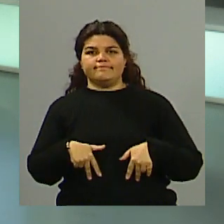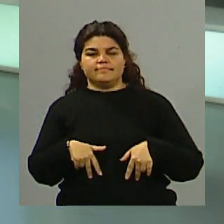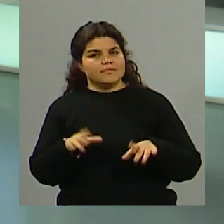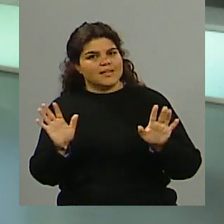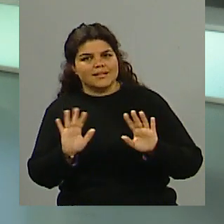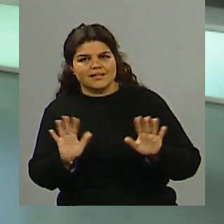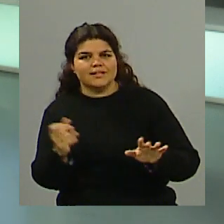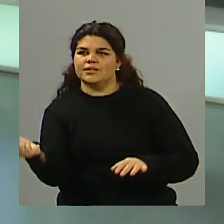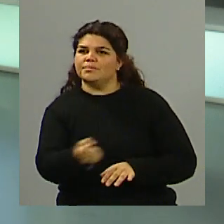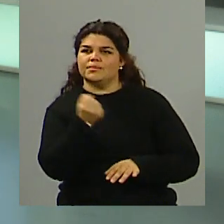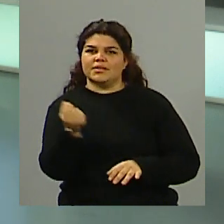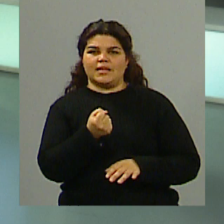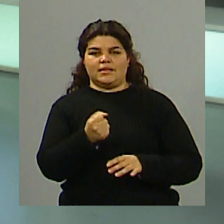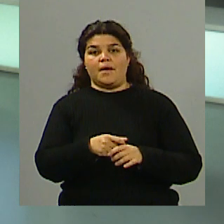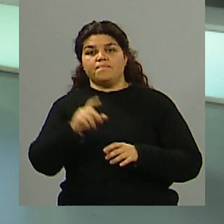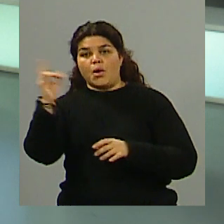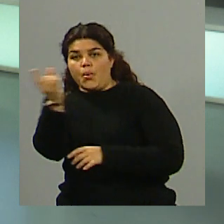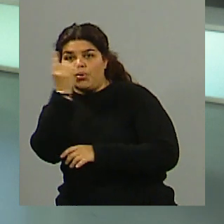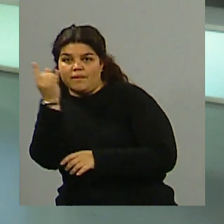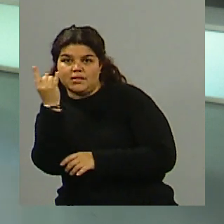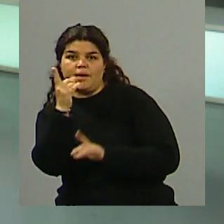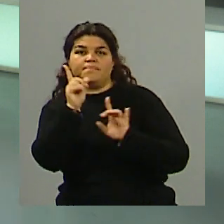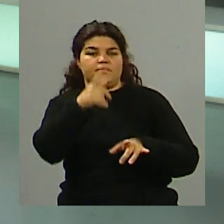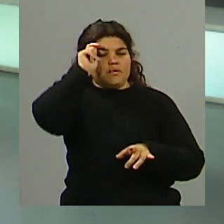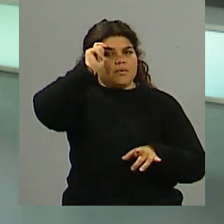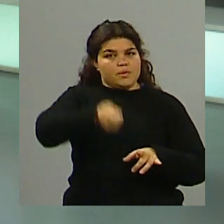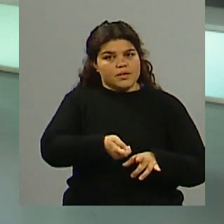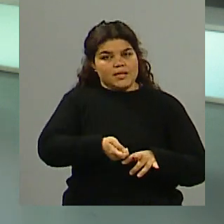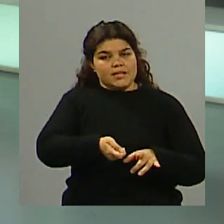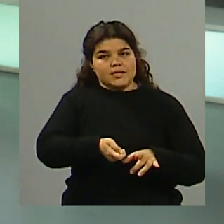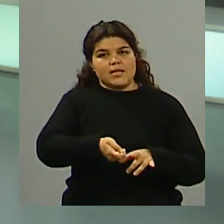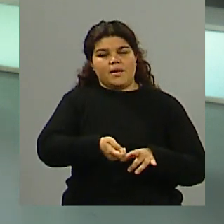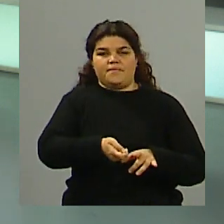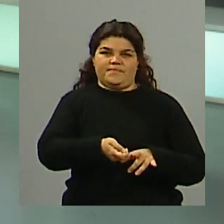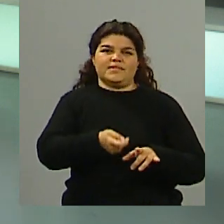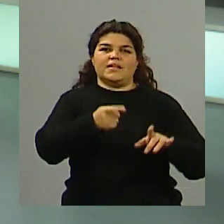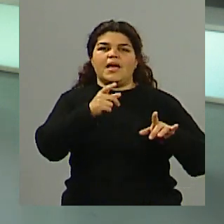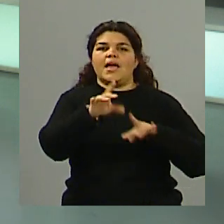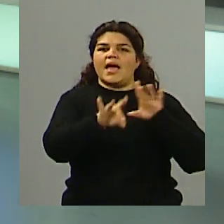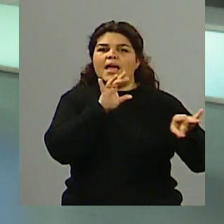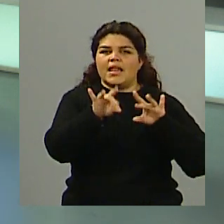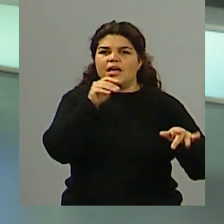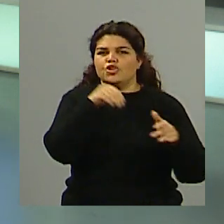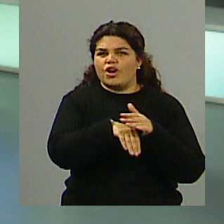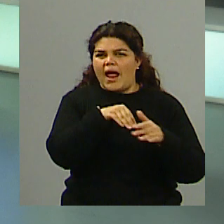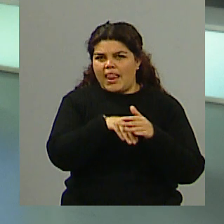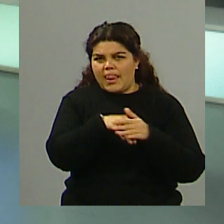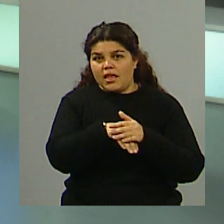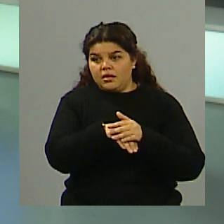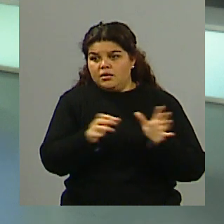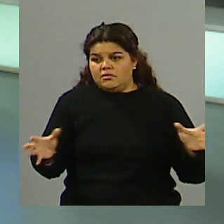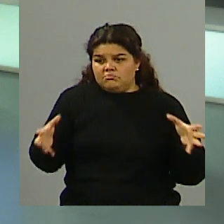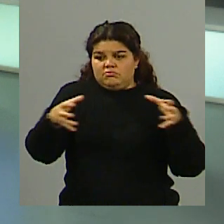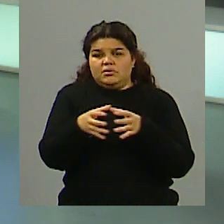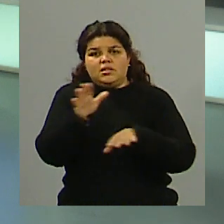universidades, más la justicia electoral. Por ahí también el tema de los tiempos y esto de las réplicas. Me parece que es ahí puntualmente donde se puede mejorar un